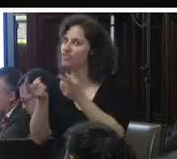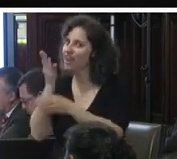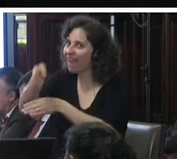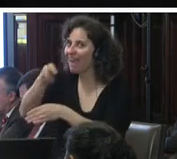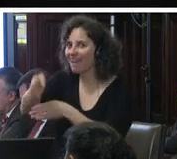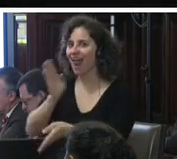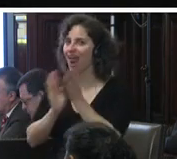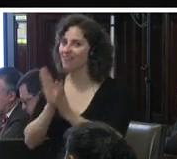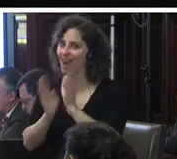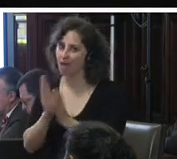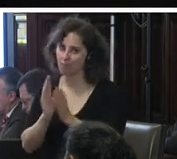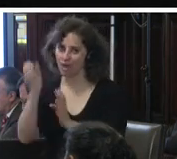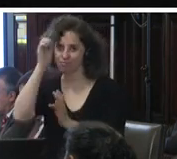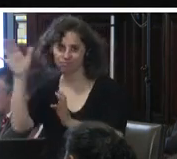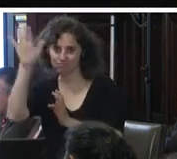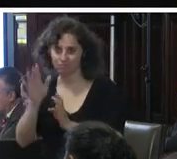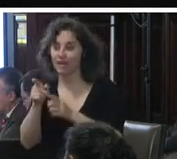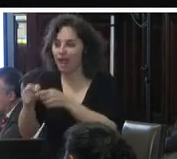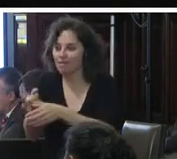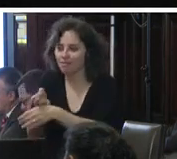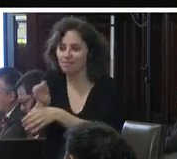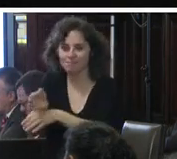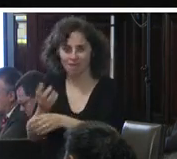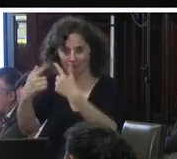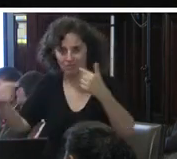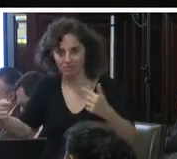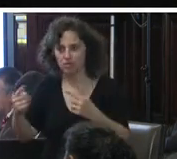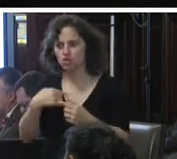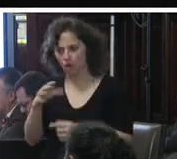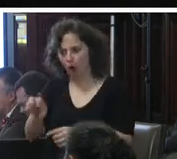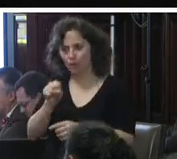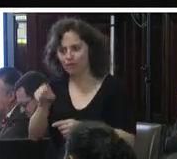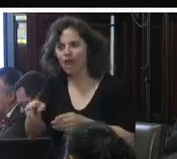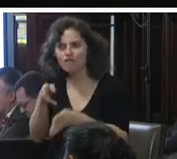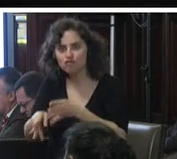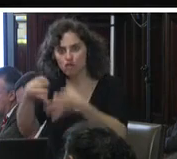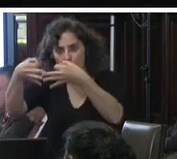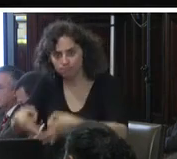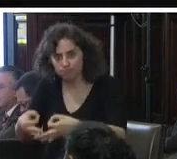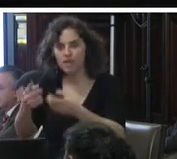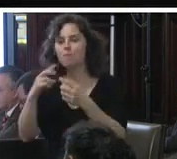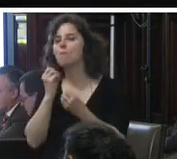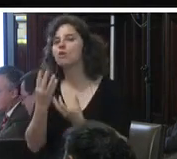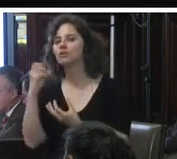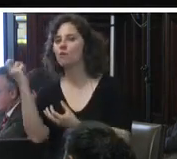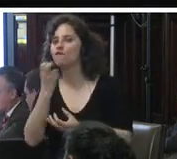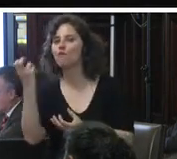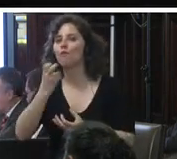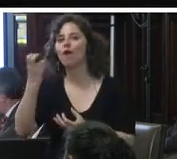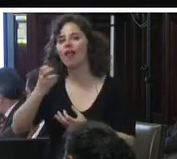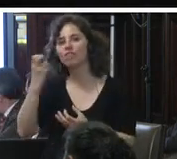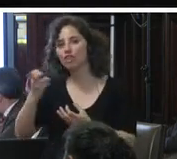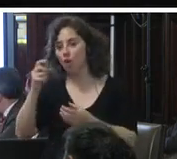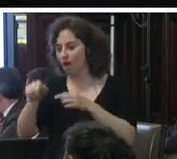trabajo opciones también de educación estamos comprometidos en que funcione este nuevo sistema y por eso estamos buscando que